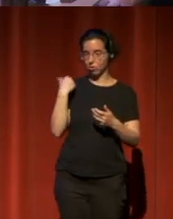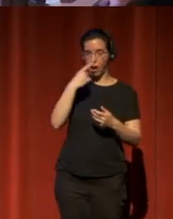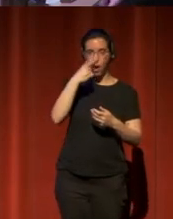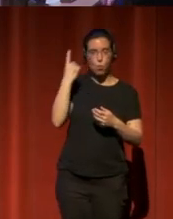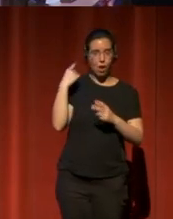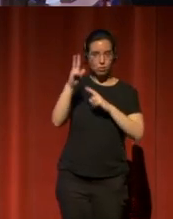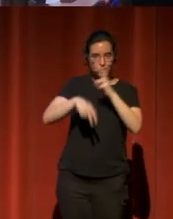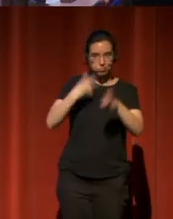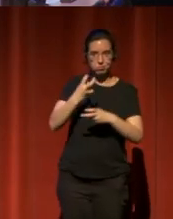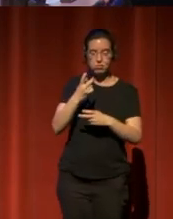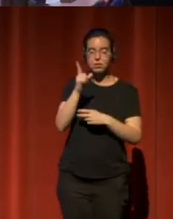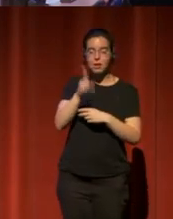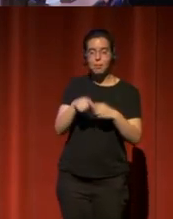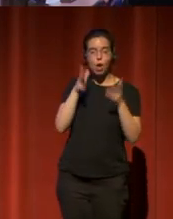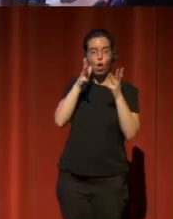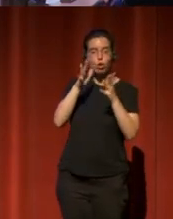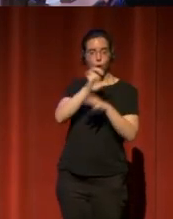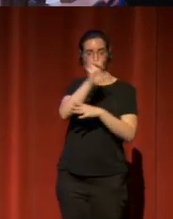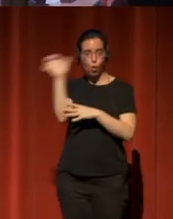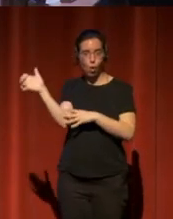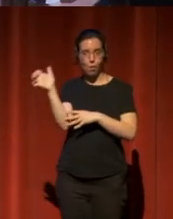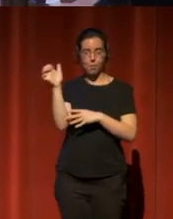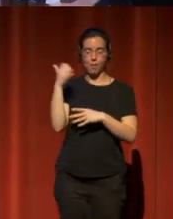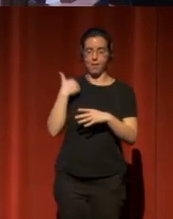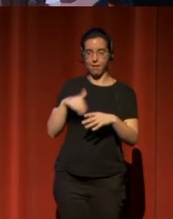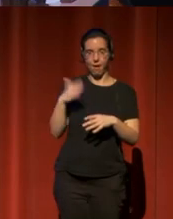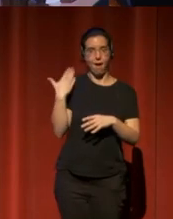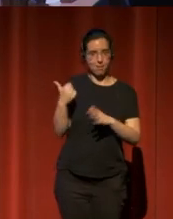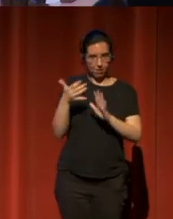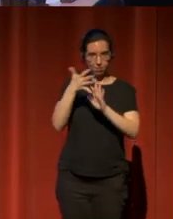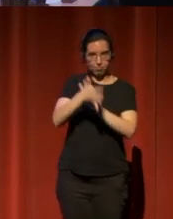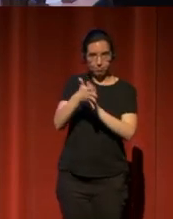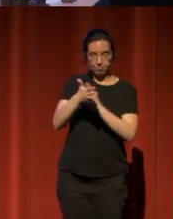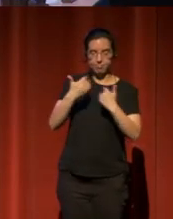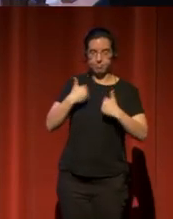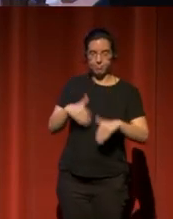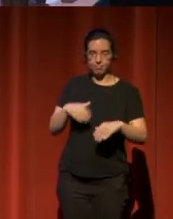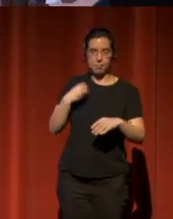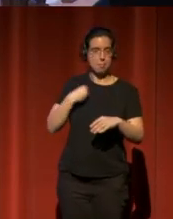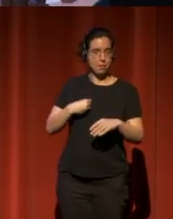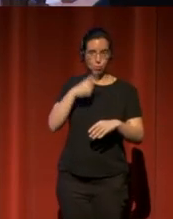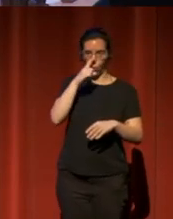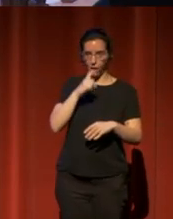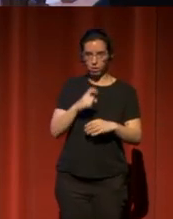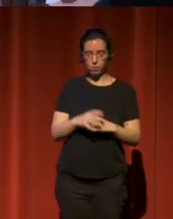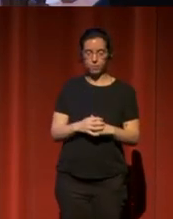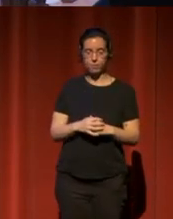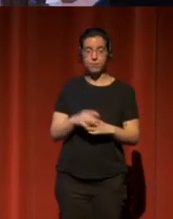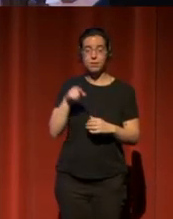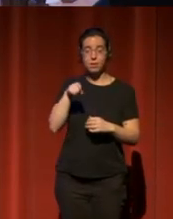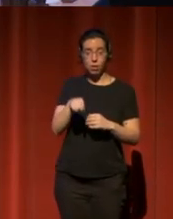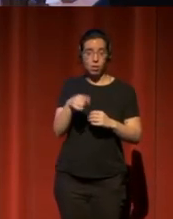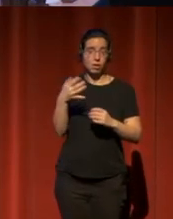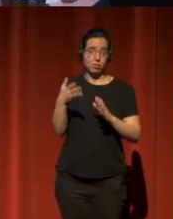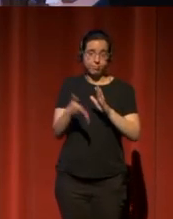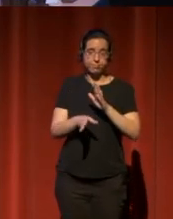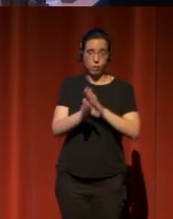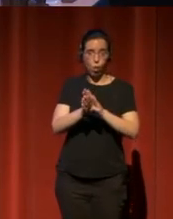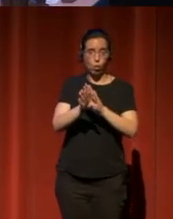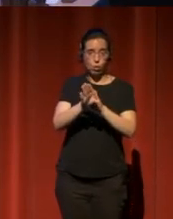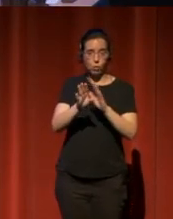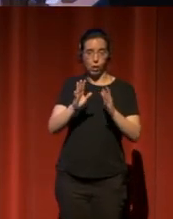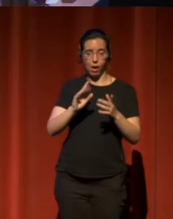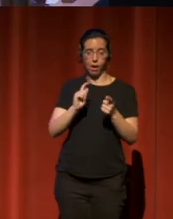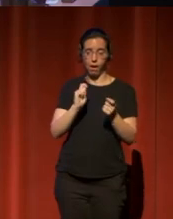año, o las directrices del Consejo de Europa y de Brida, que también se mencionaron ayer, que son de este mismo año. Vamos a tener que seguir adaptándonos a los cambios